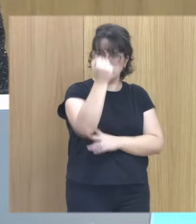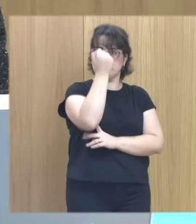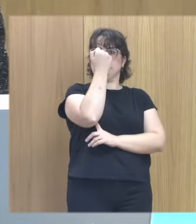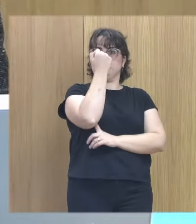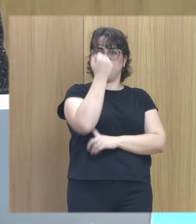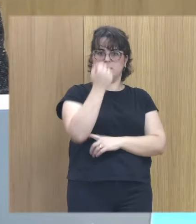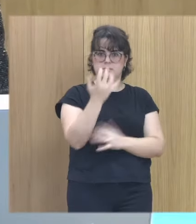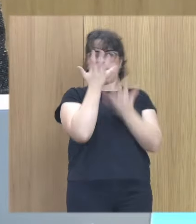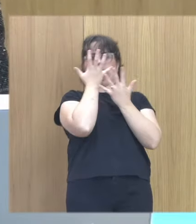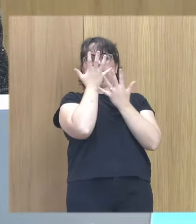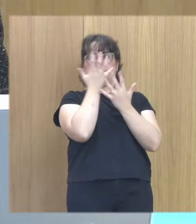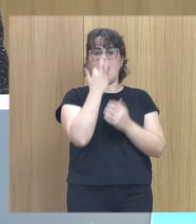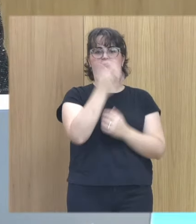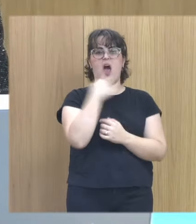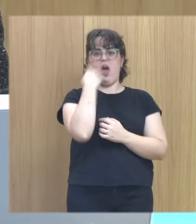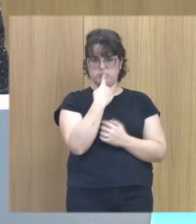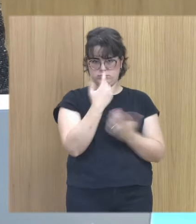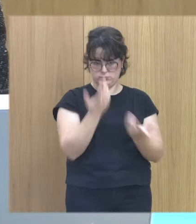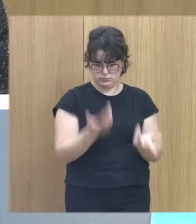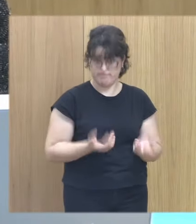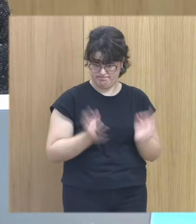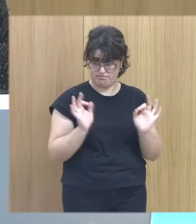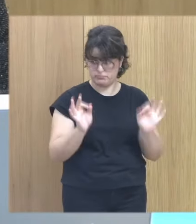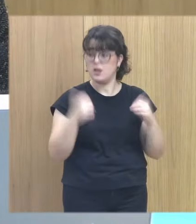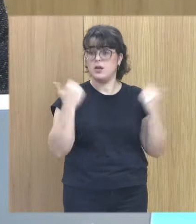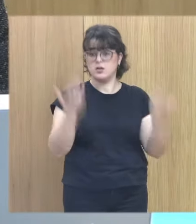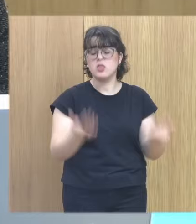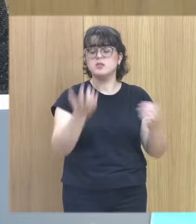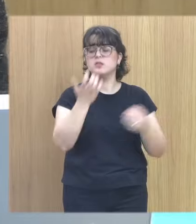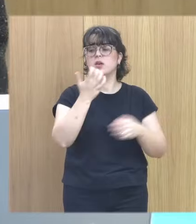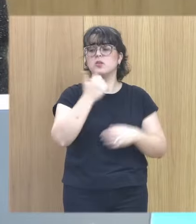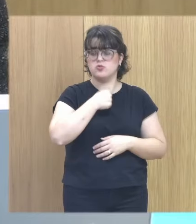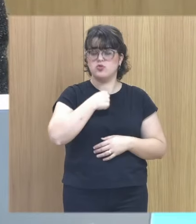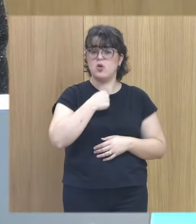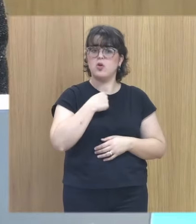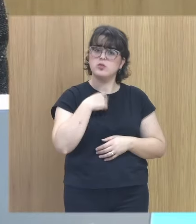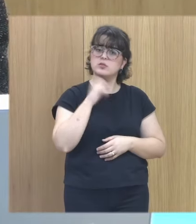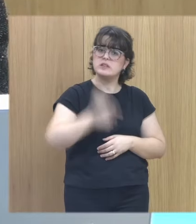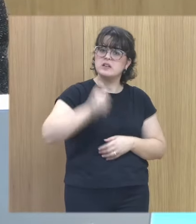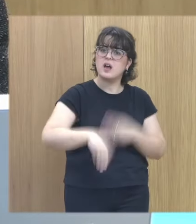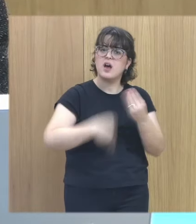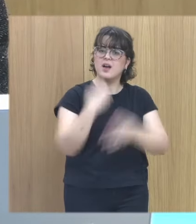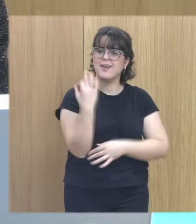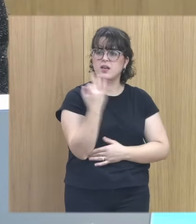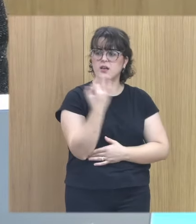encima en la boca y con la boca entonces yo lo que suelo hacer es